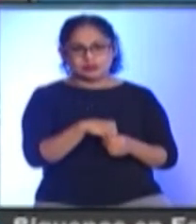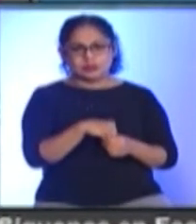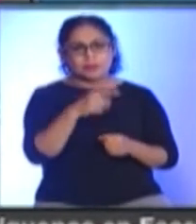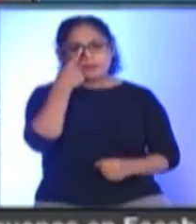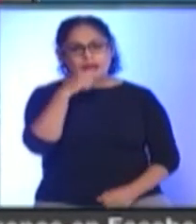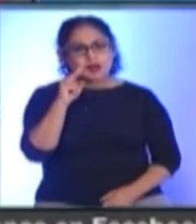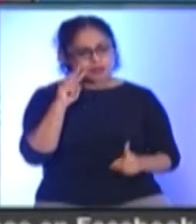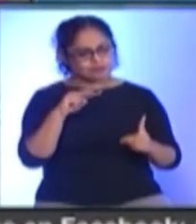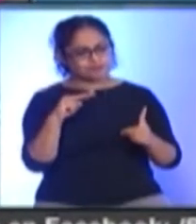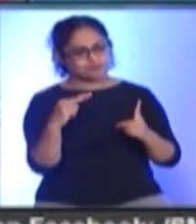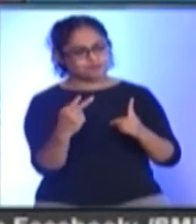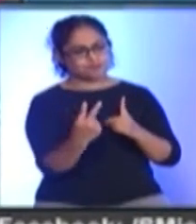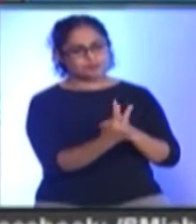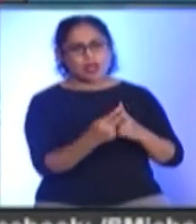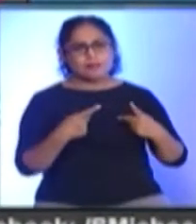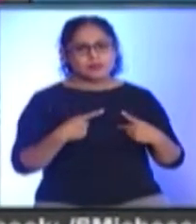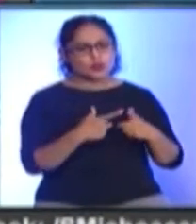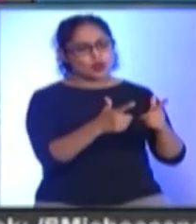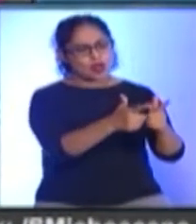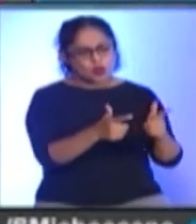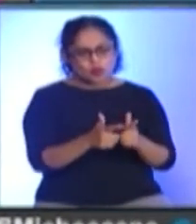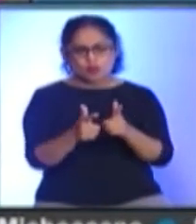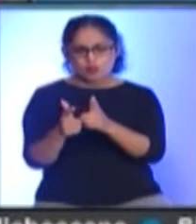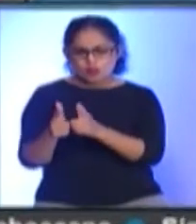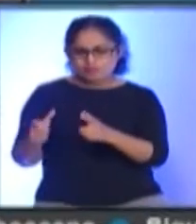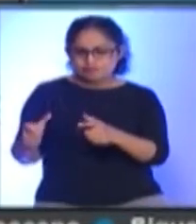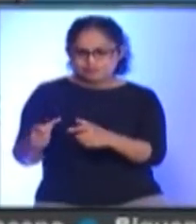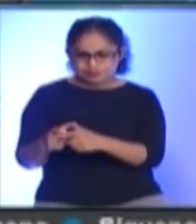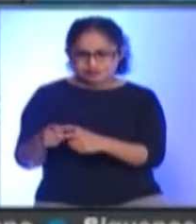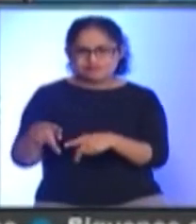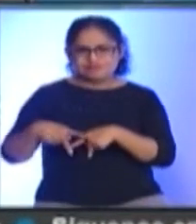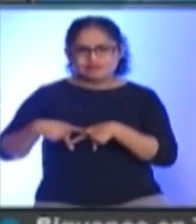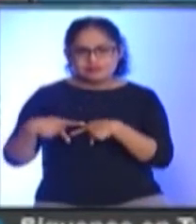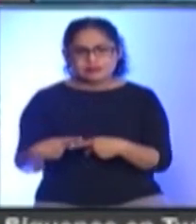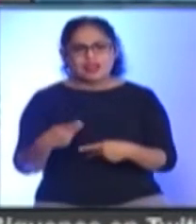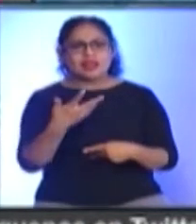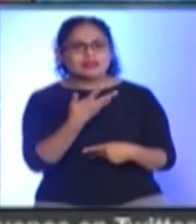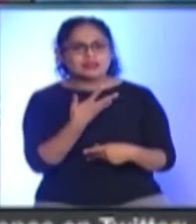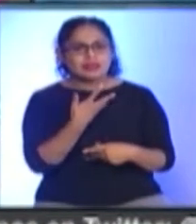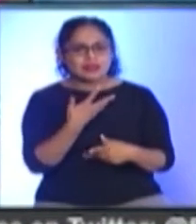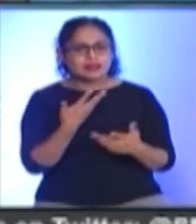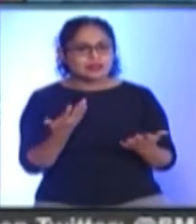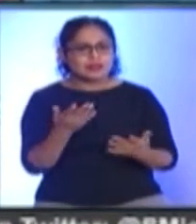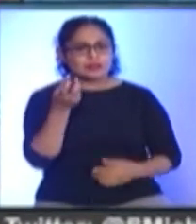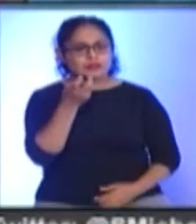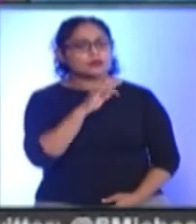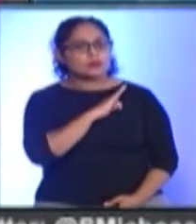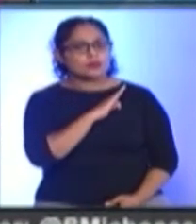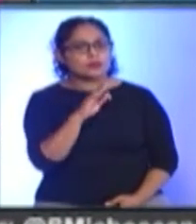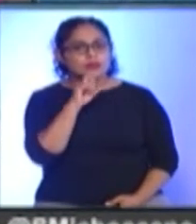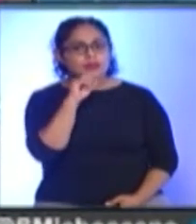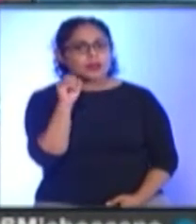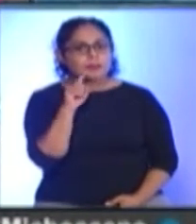Visibilizar A todos Aquellos grupos Que son minorías Y que no están En equilibrio Con el resto De la ciudadanía Como pueden ser Los